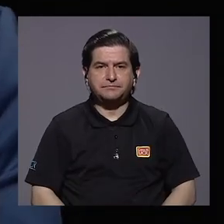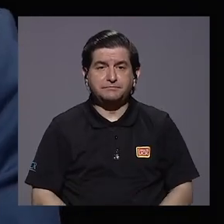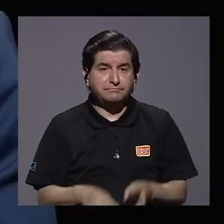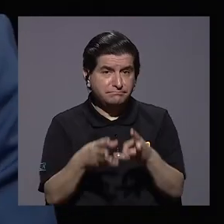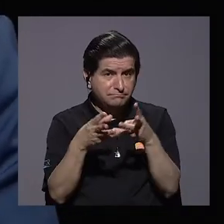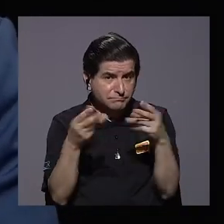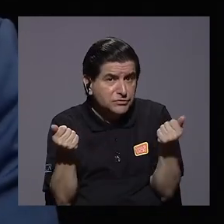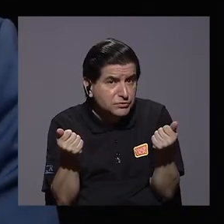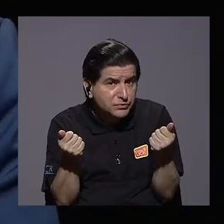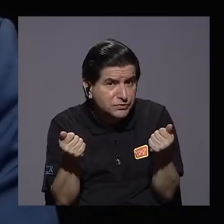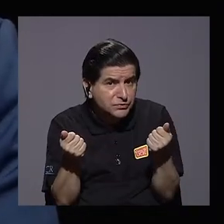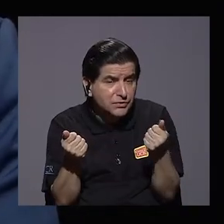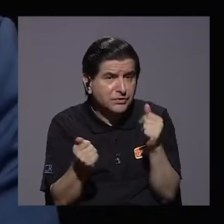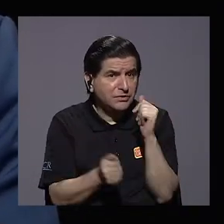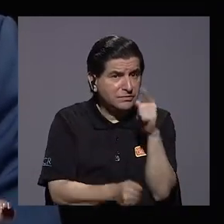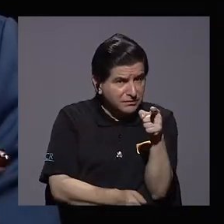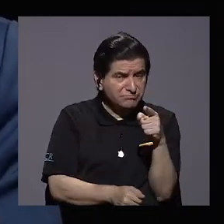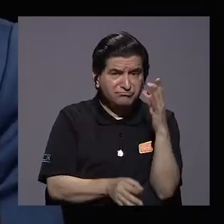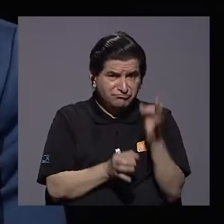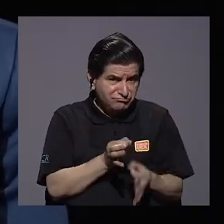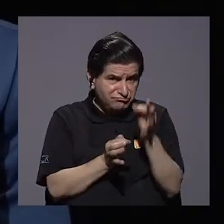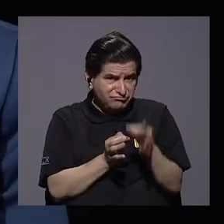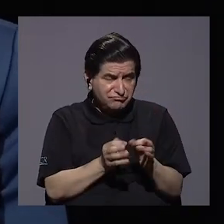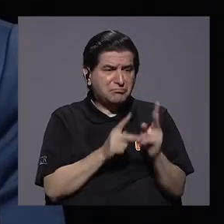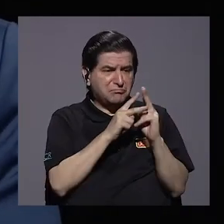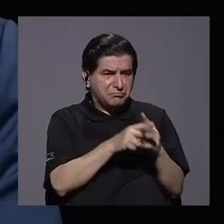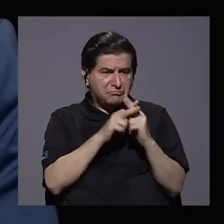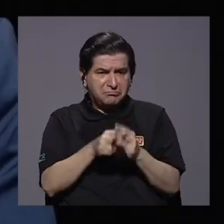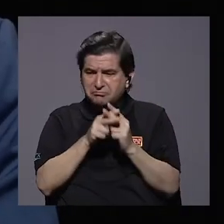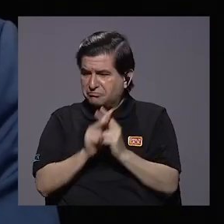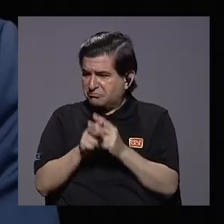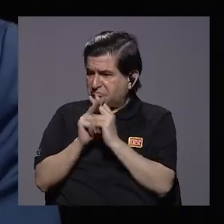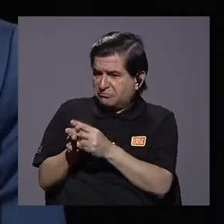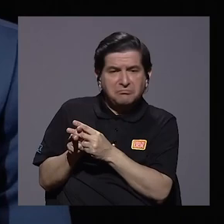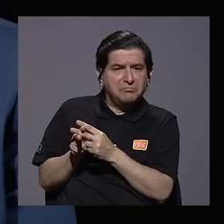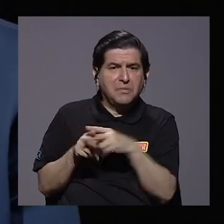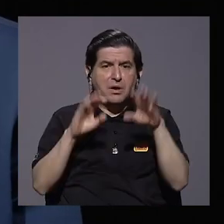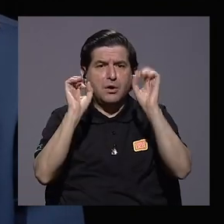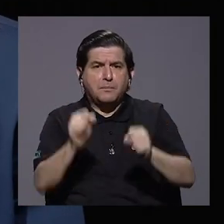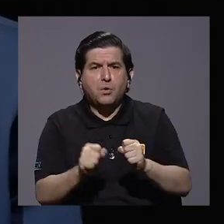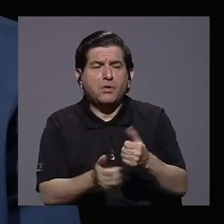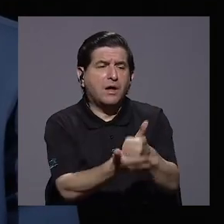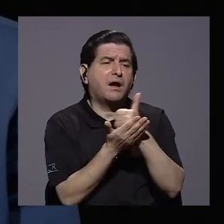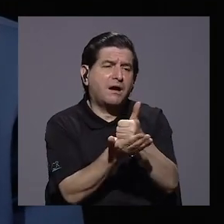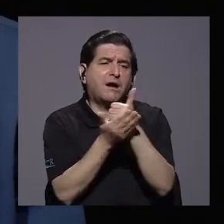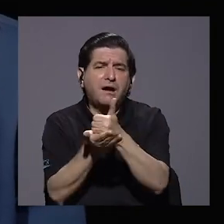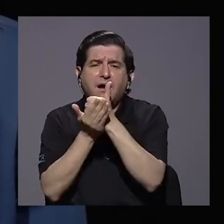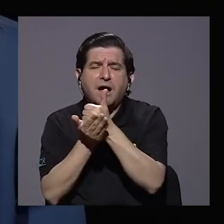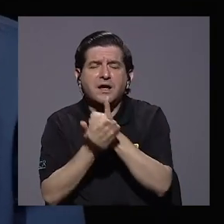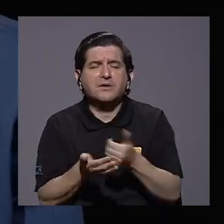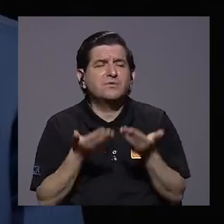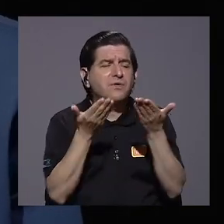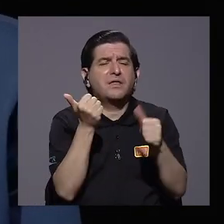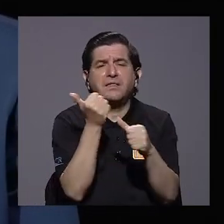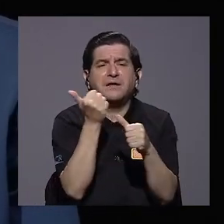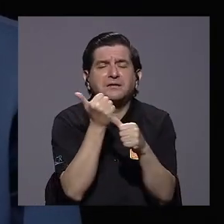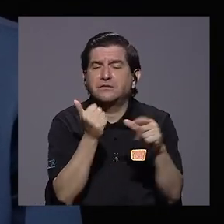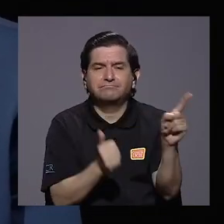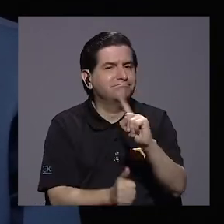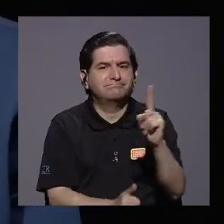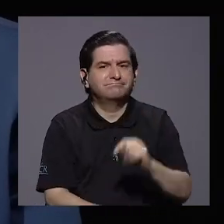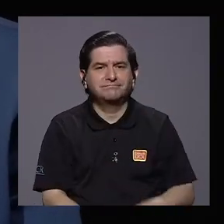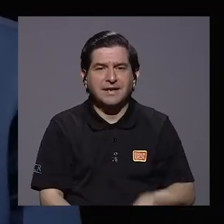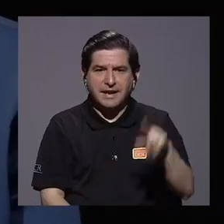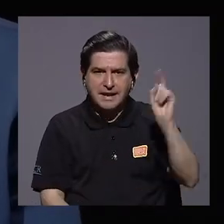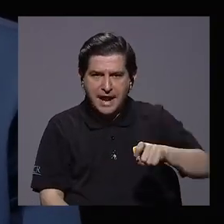la solución no es simplemente préstamos, préstamos, préstamos, préstamos para generar bonos para asistencia. Lo que